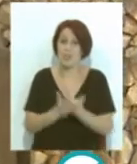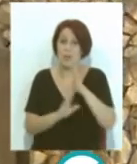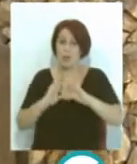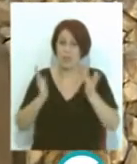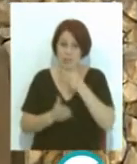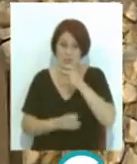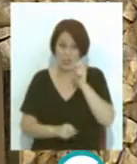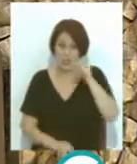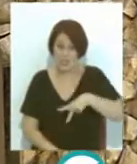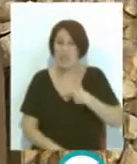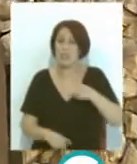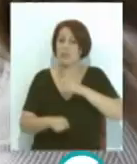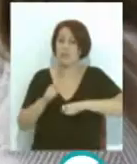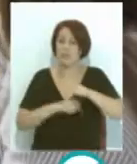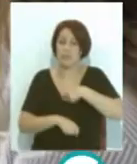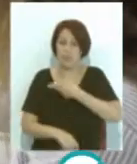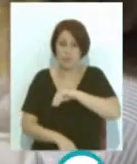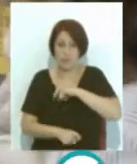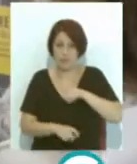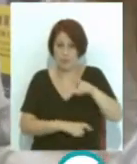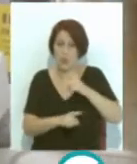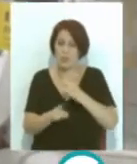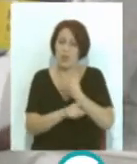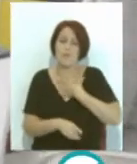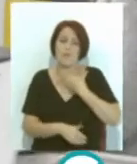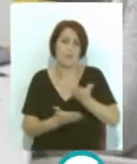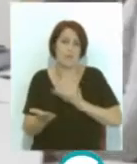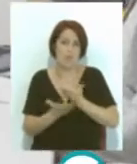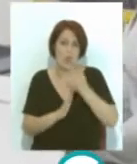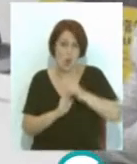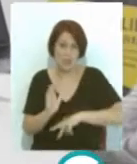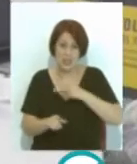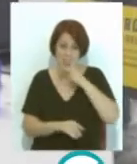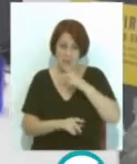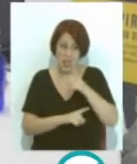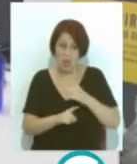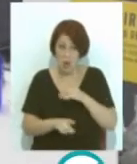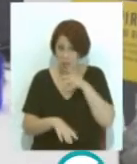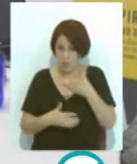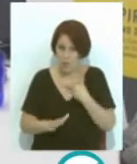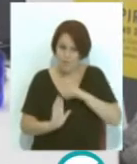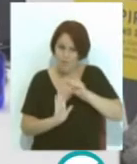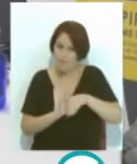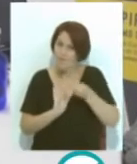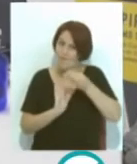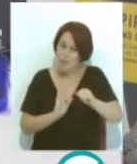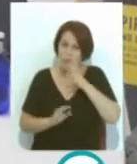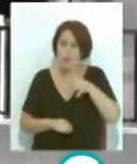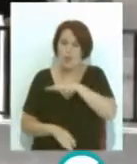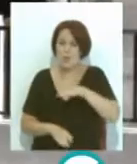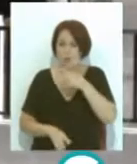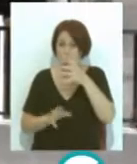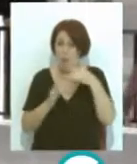Española contra el Cáncer reclama una ampliación de la normativa antitabaco vigente para brindar como espacios sin humo todas